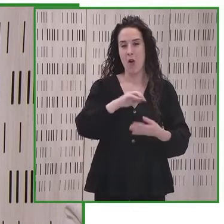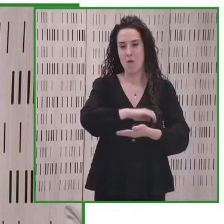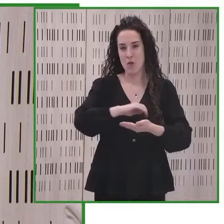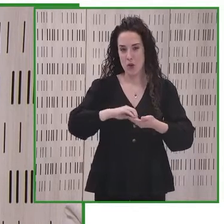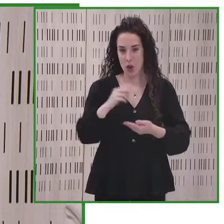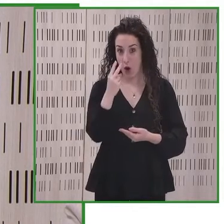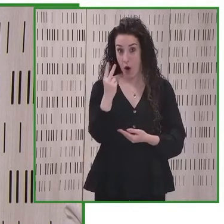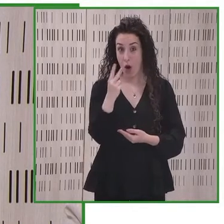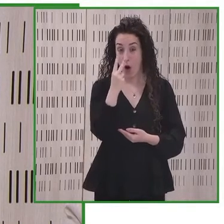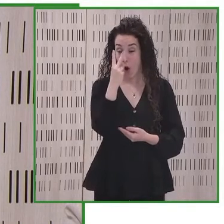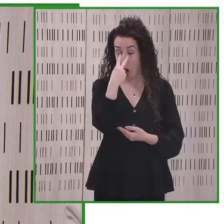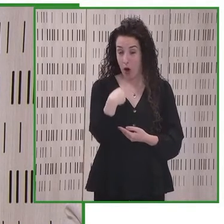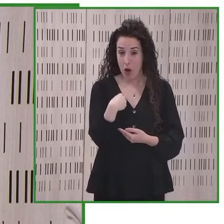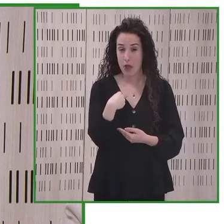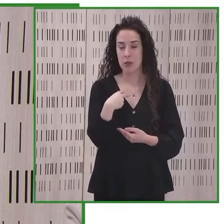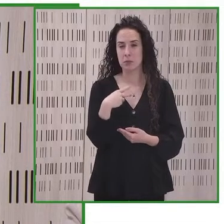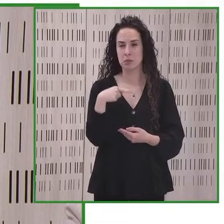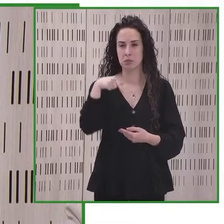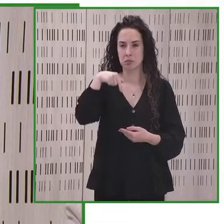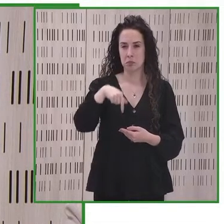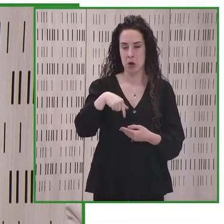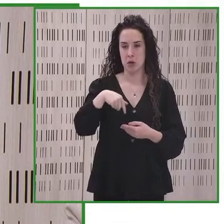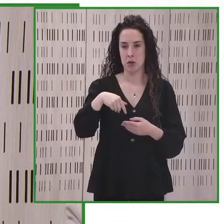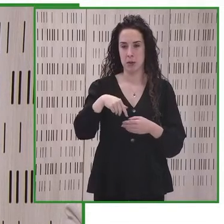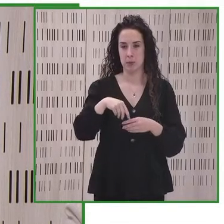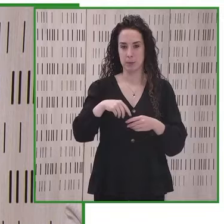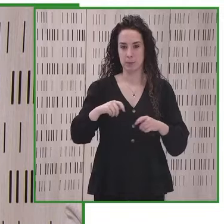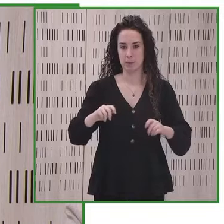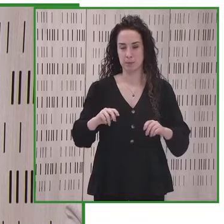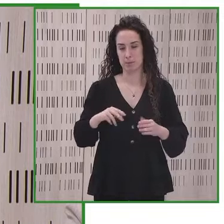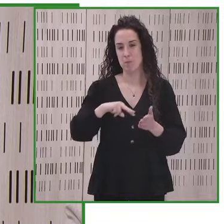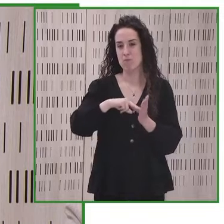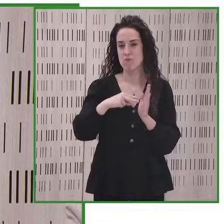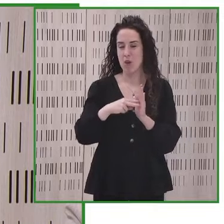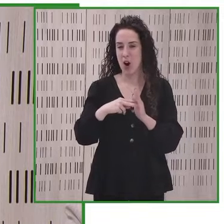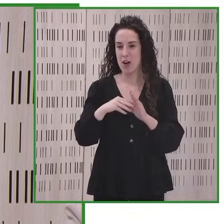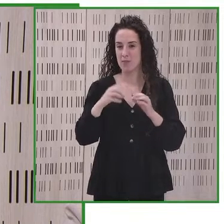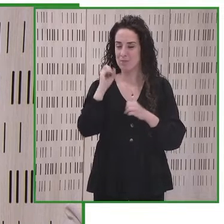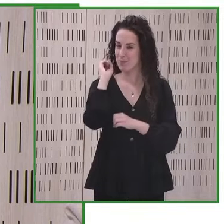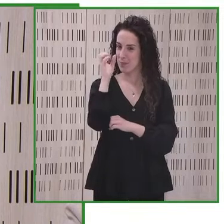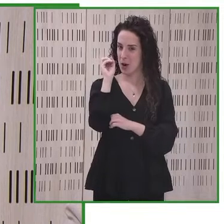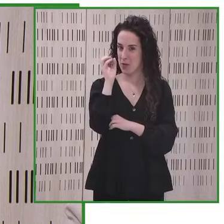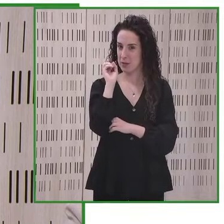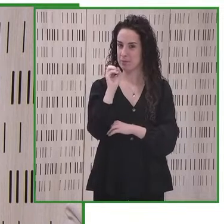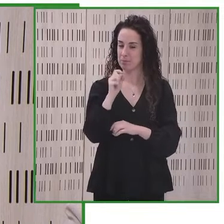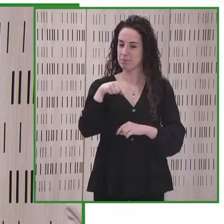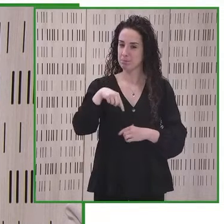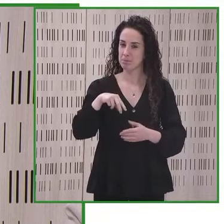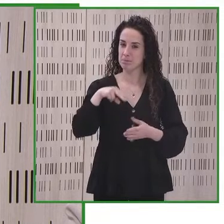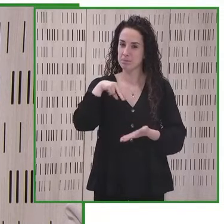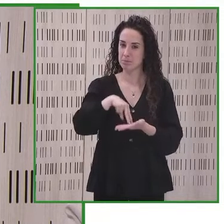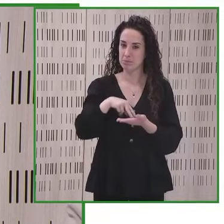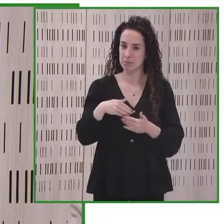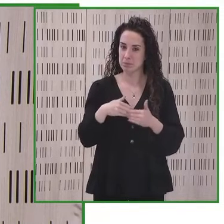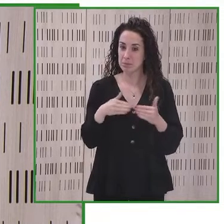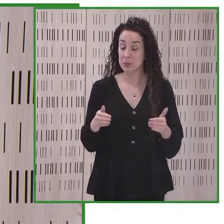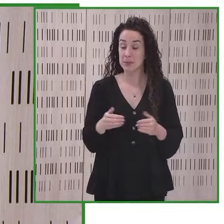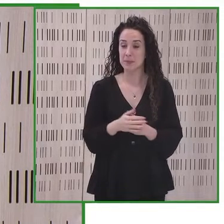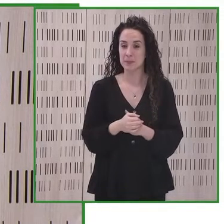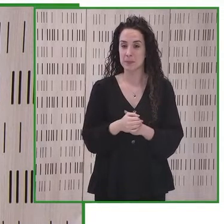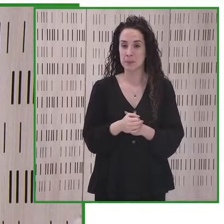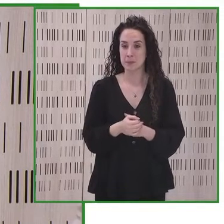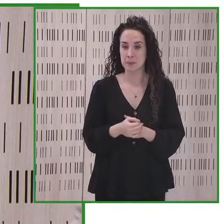Como ha dicho la presentadora, yo fui la persona que fundó la Fundación